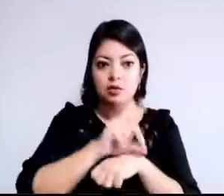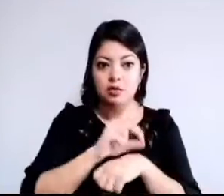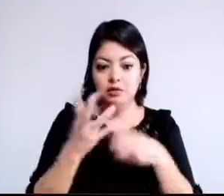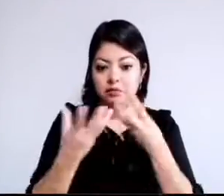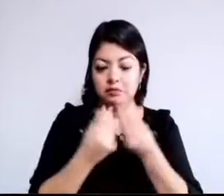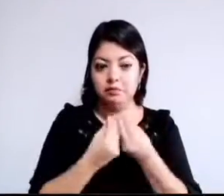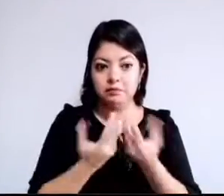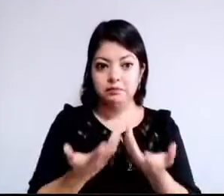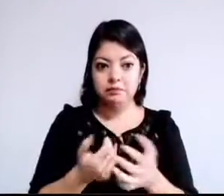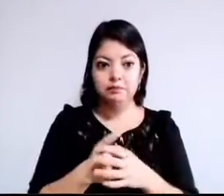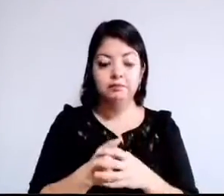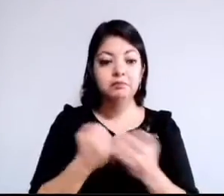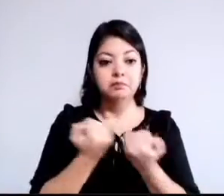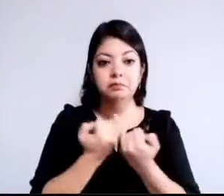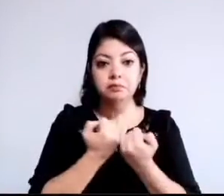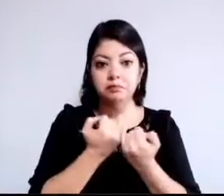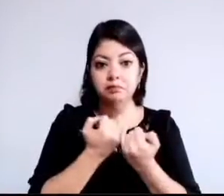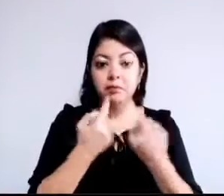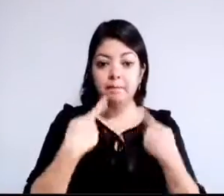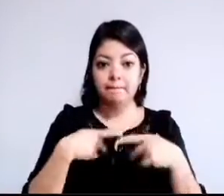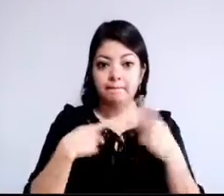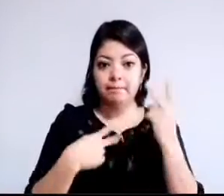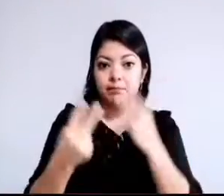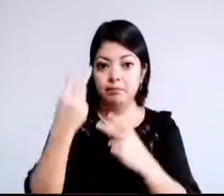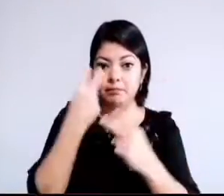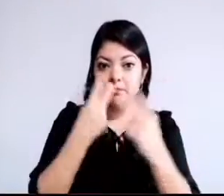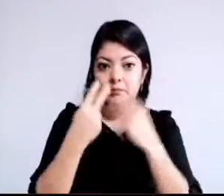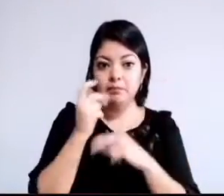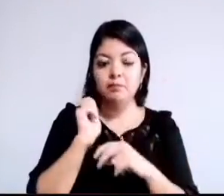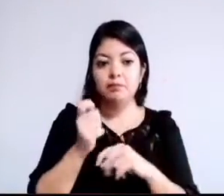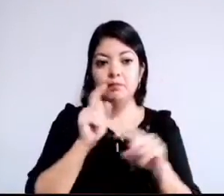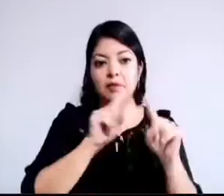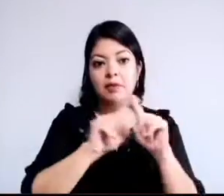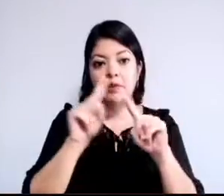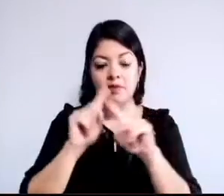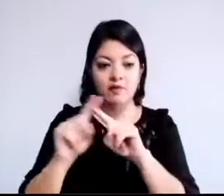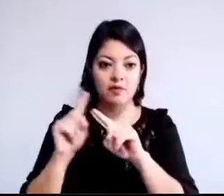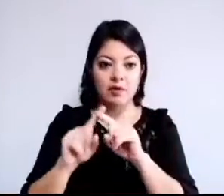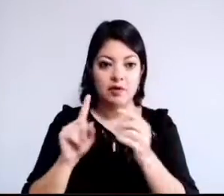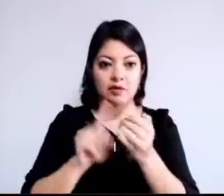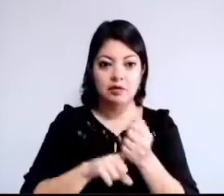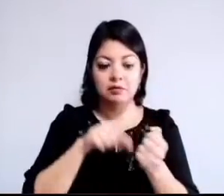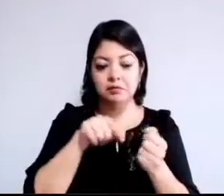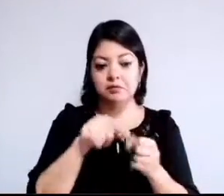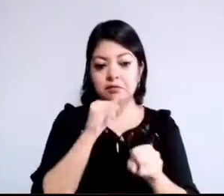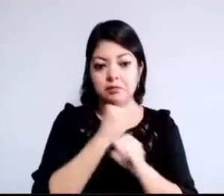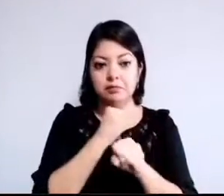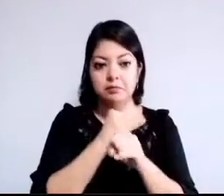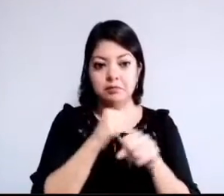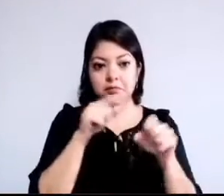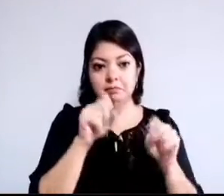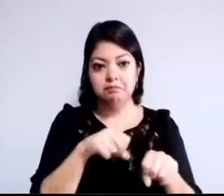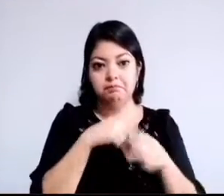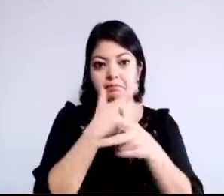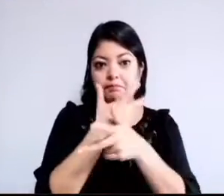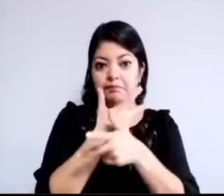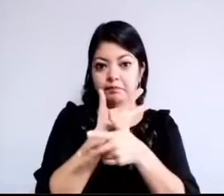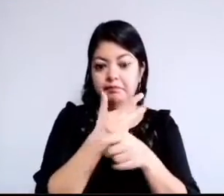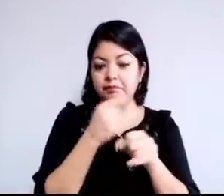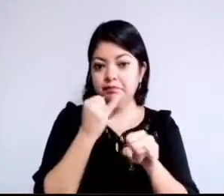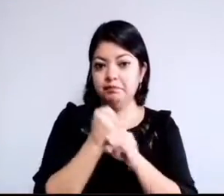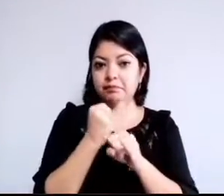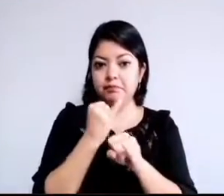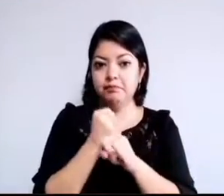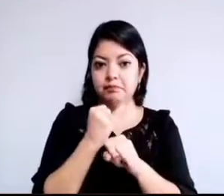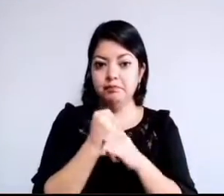a los espectadores que nos siguen por las diversas plataformas de transmisión, a